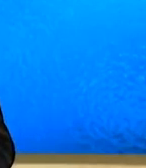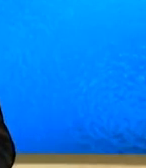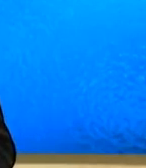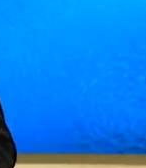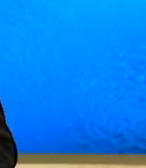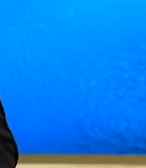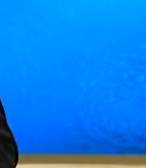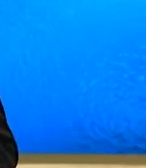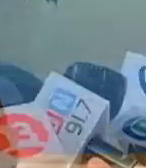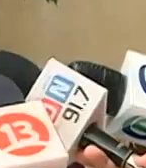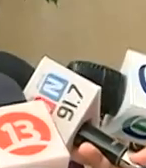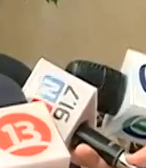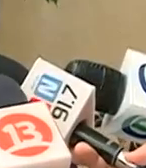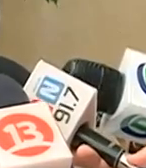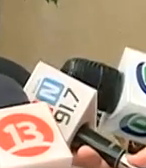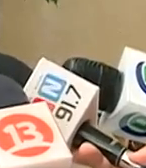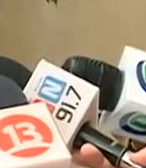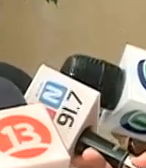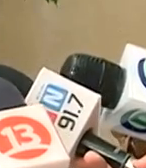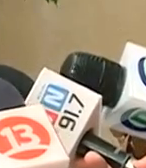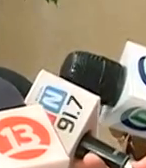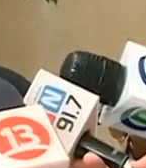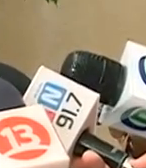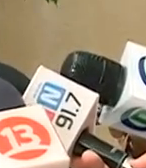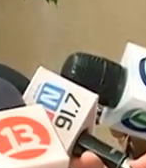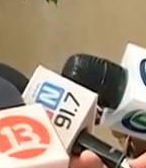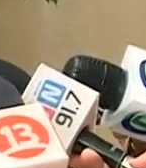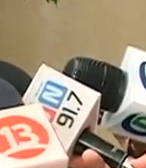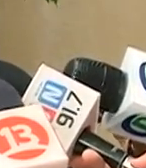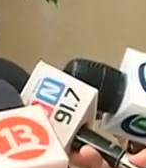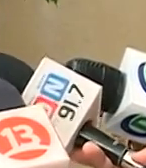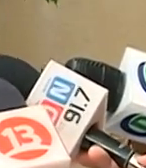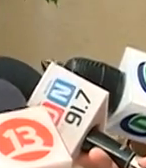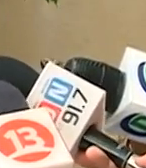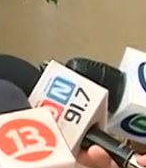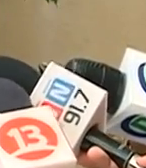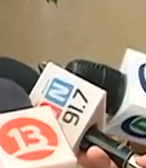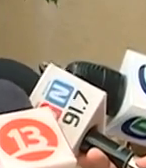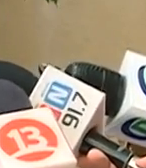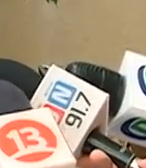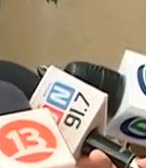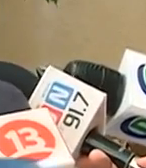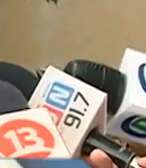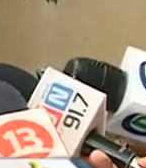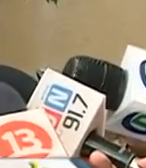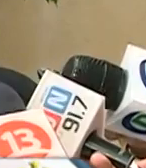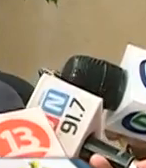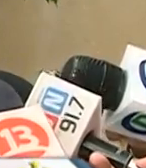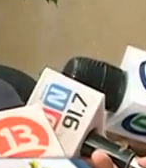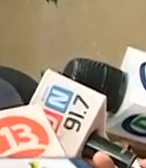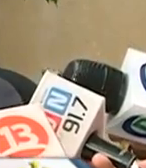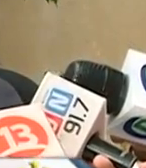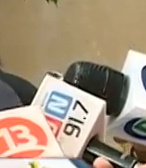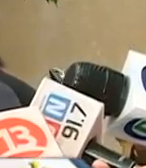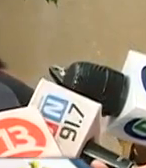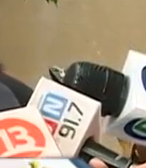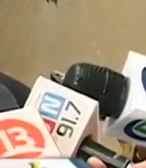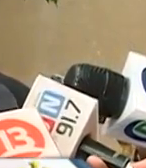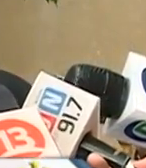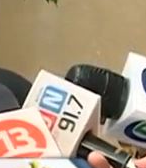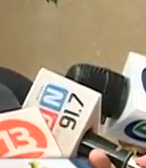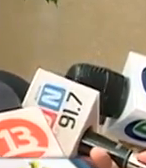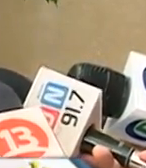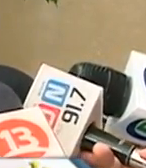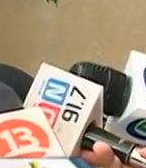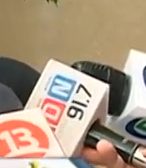administración pública nosotros creemos nosotros que este bono reparatorio es solamente un paso que el estado chileno sigue en deuda con las